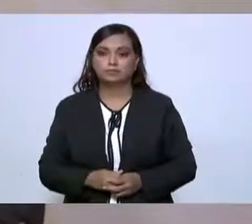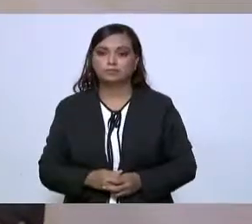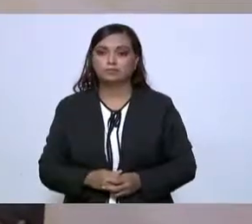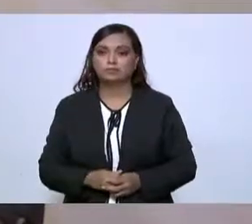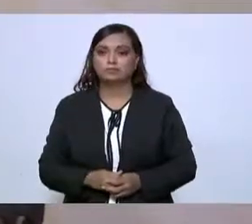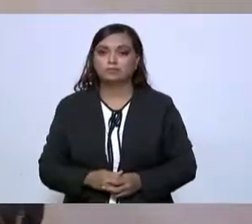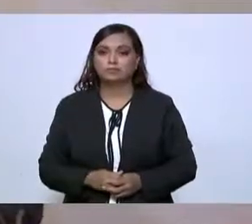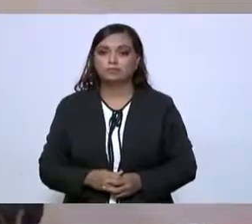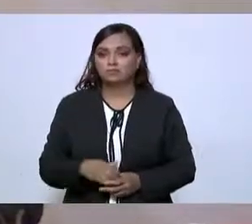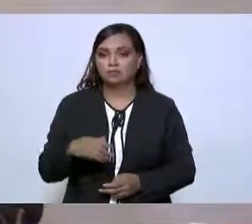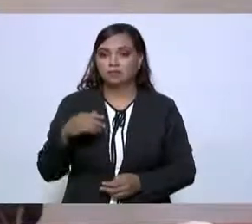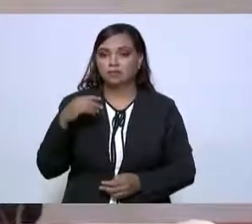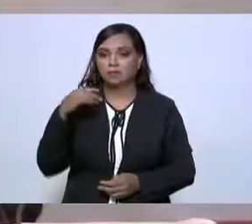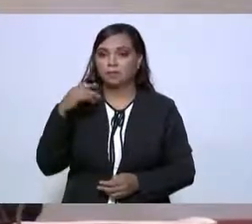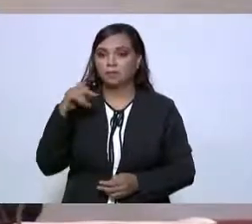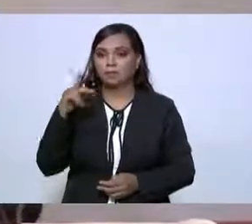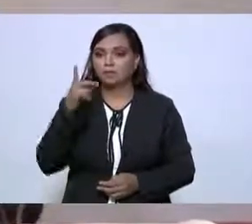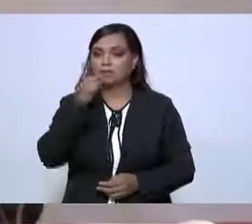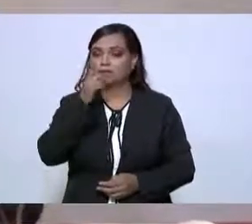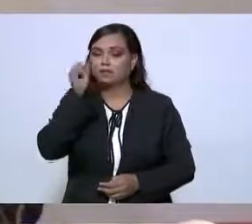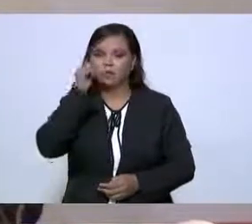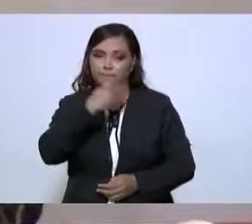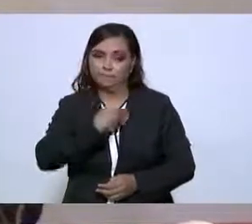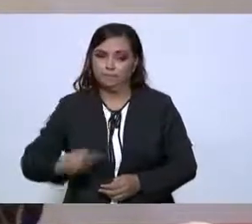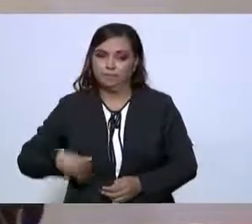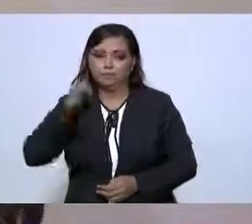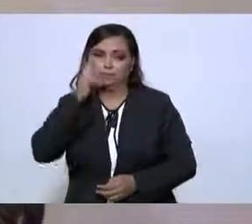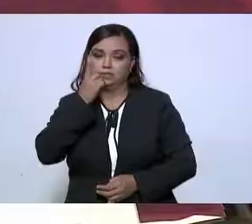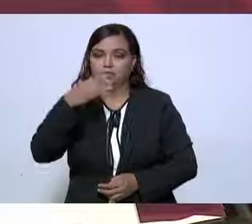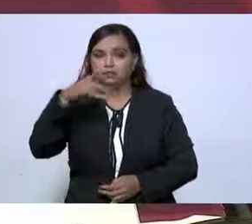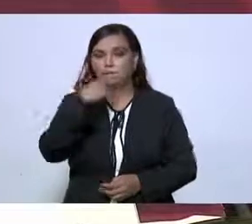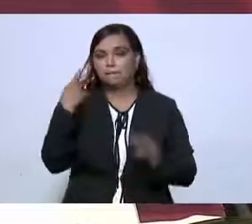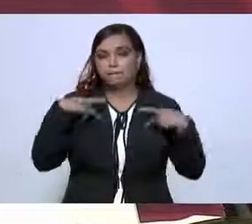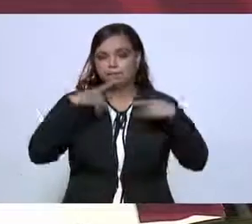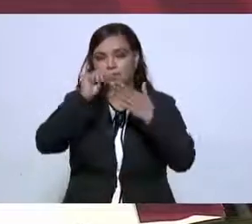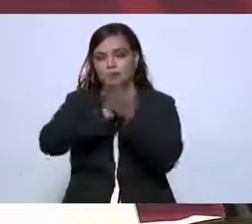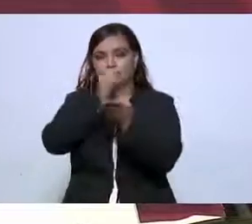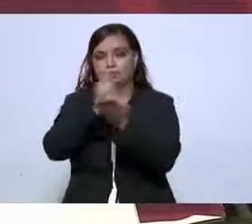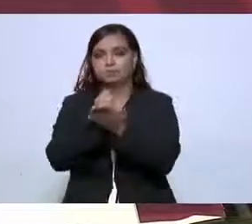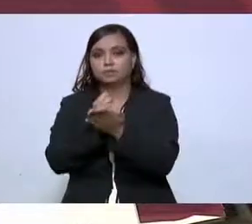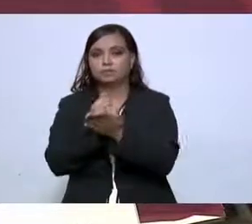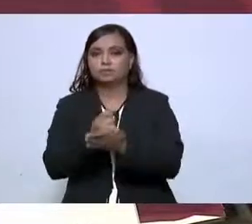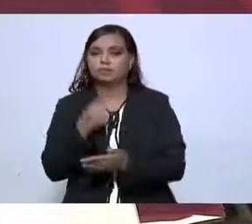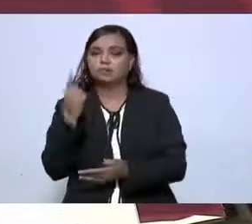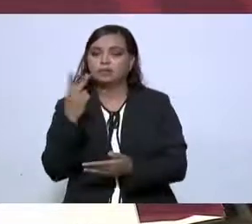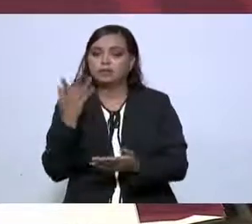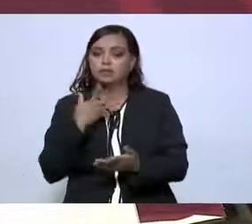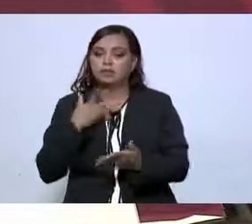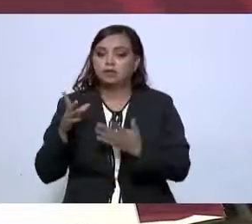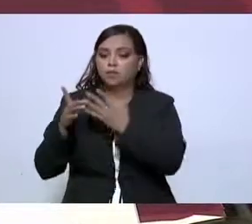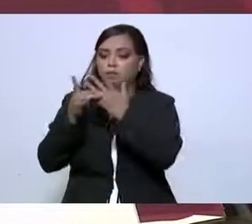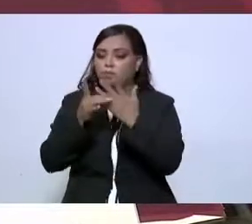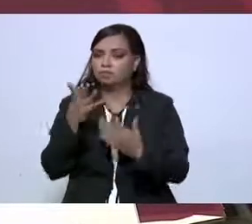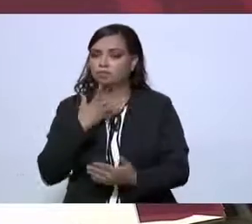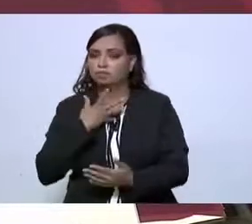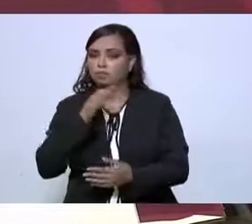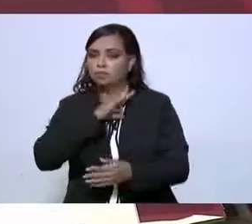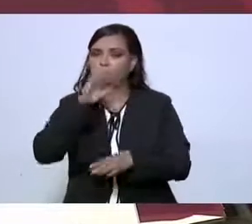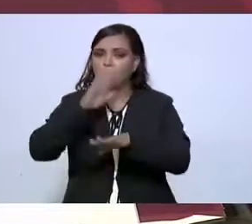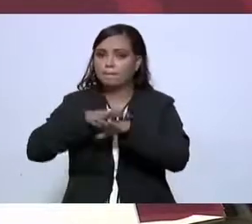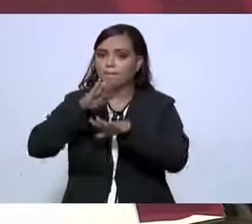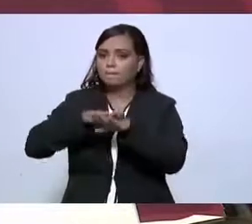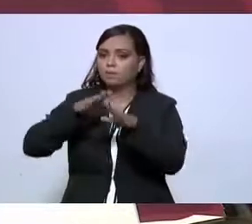Yo le digo a los tamaulipecos que se hace el compromiso de ir